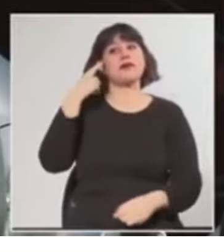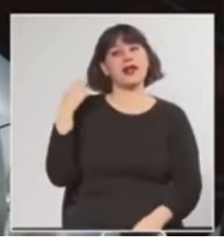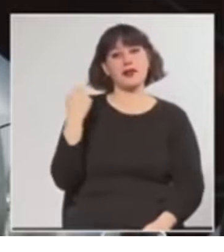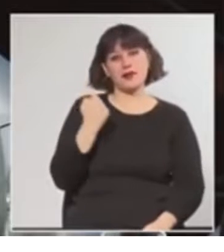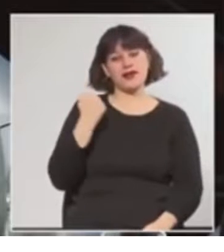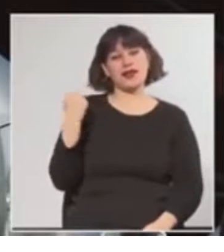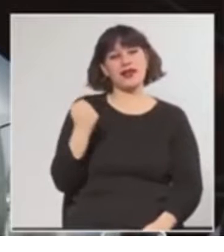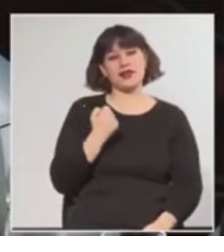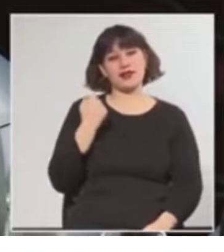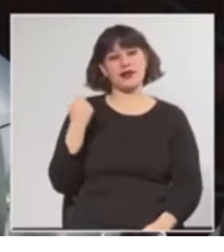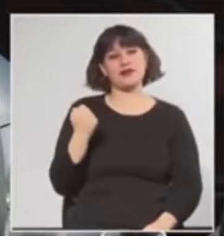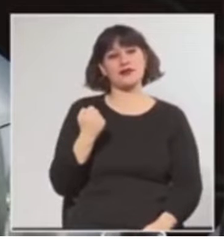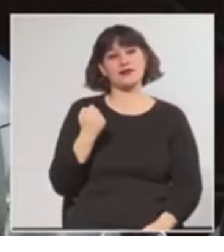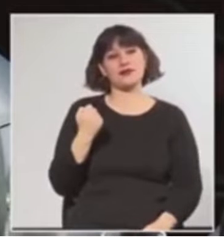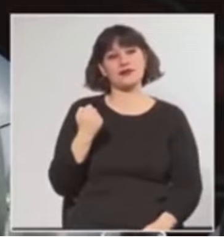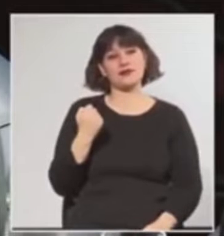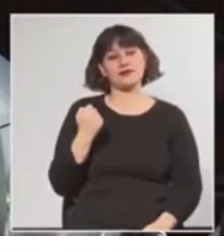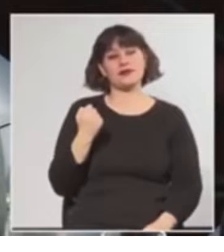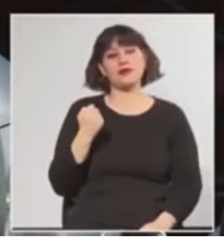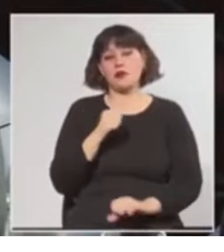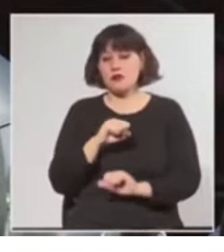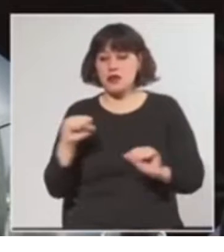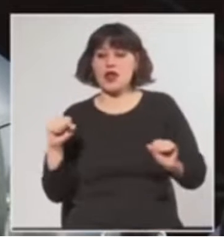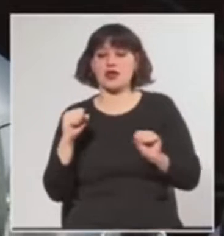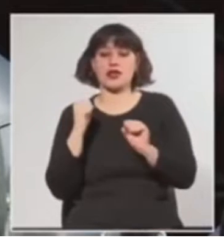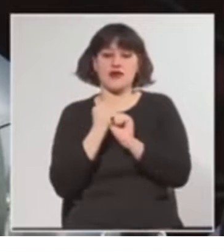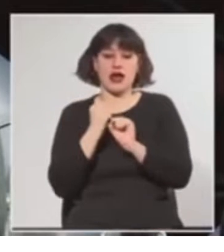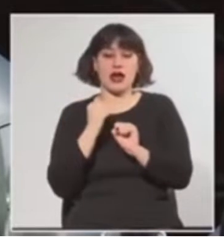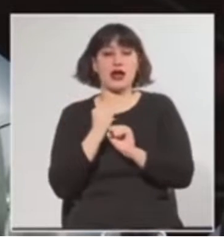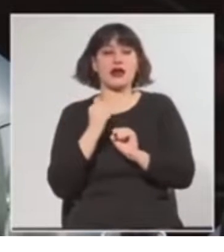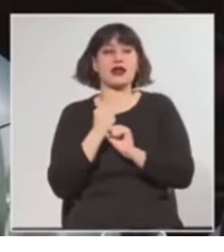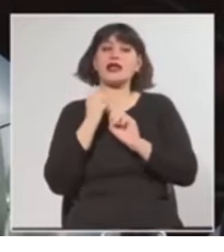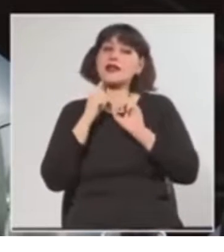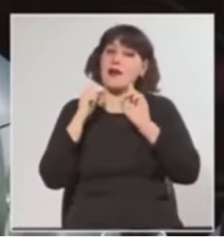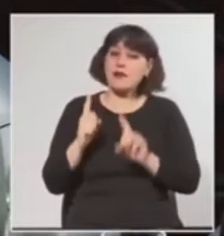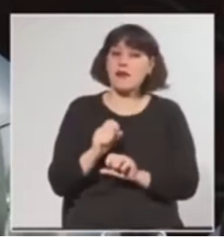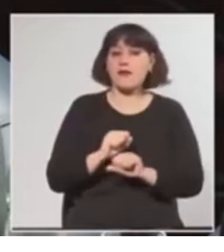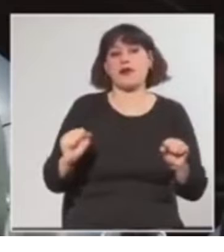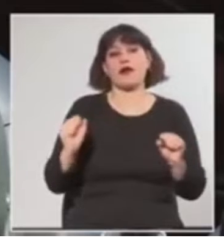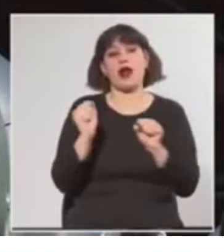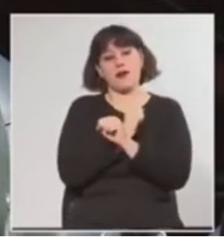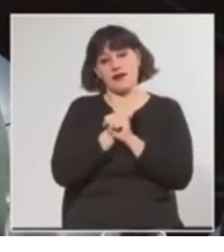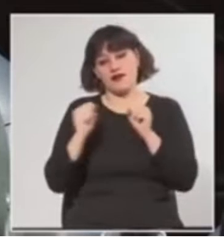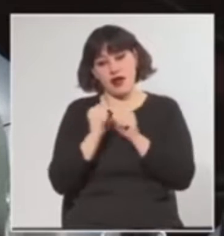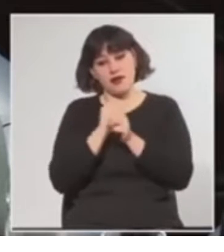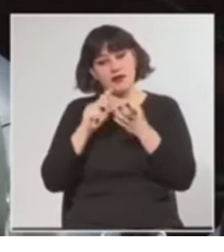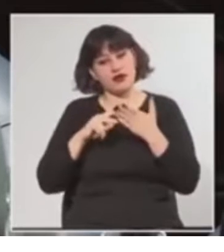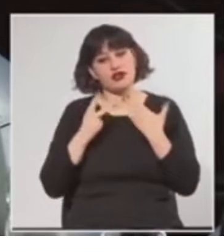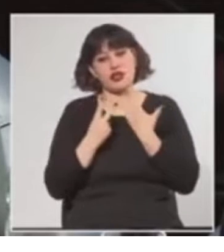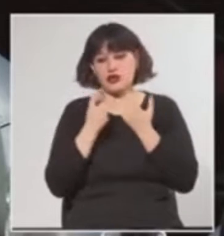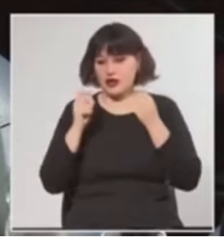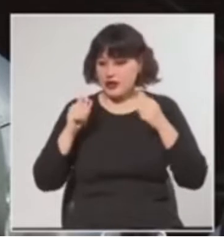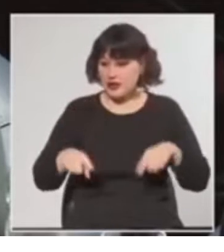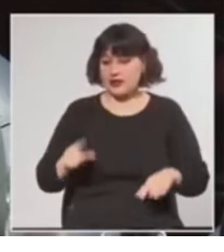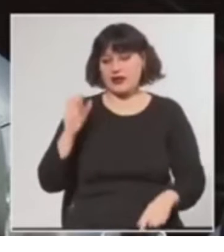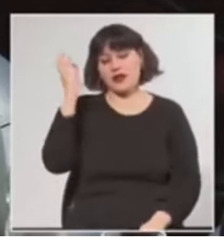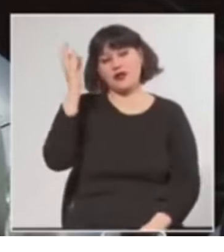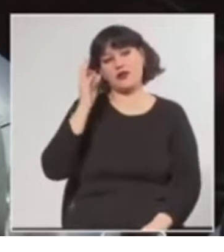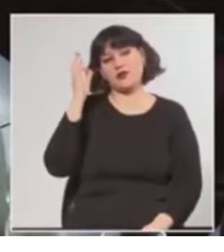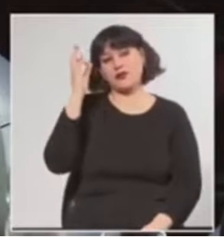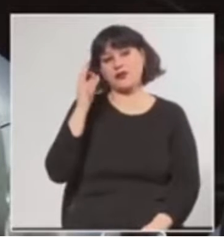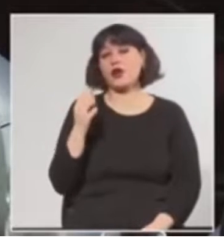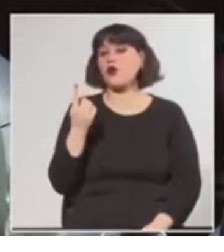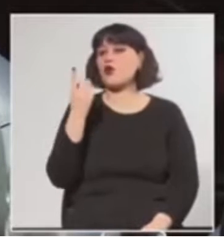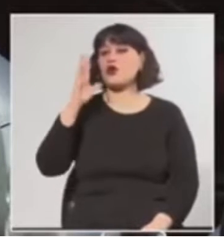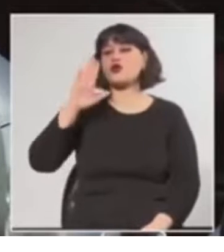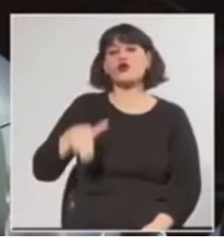considerarlos y que puedan también ser aprobados por este Parlamento. Uno